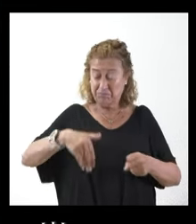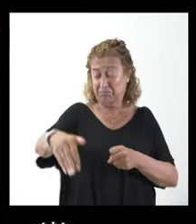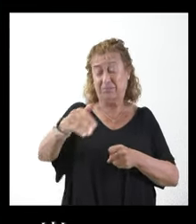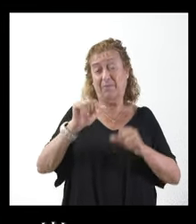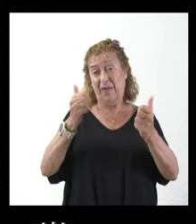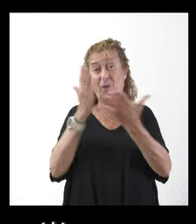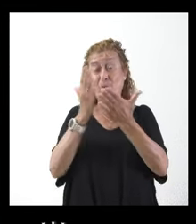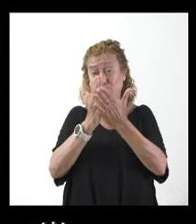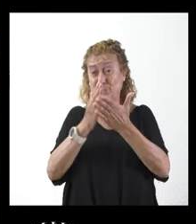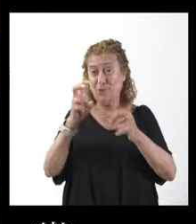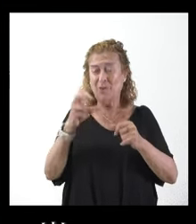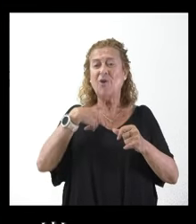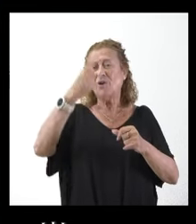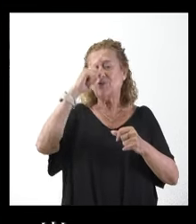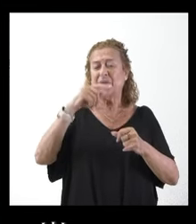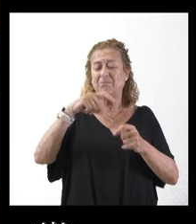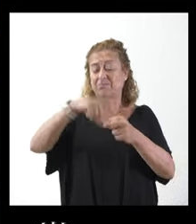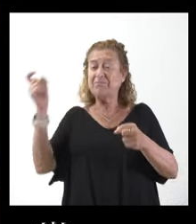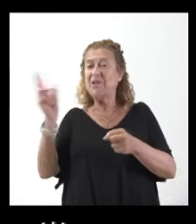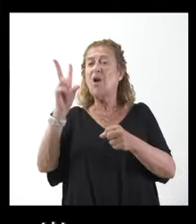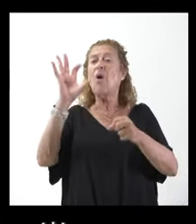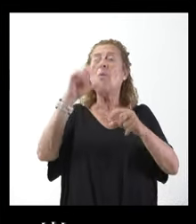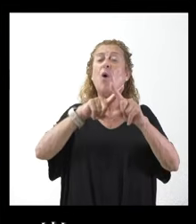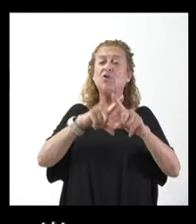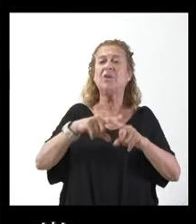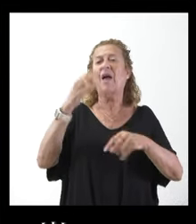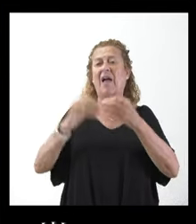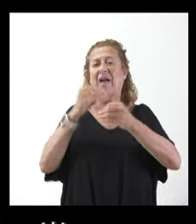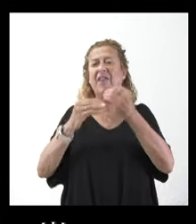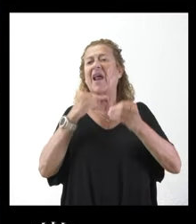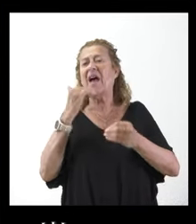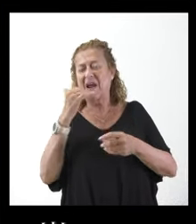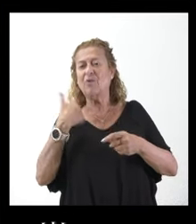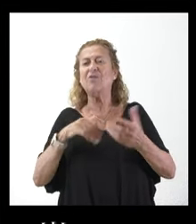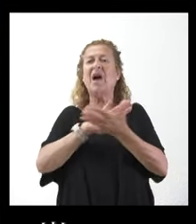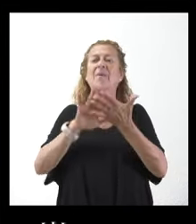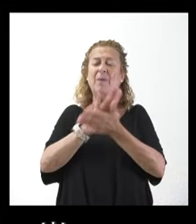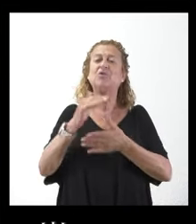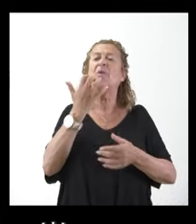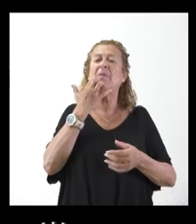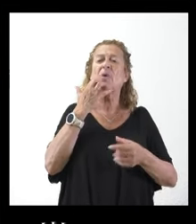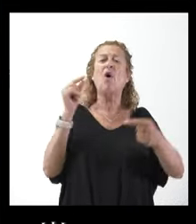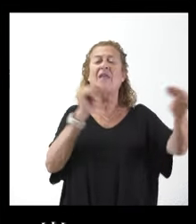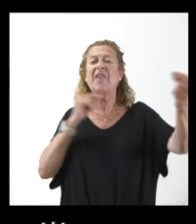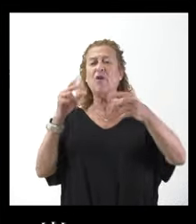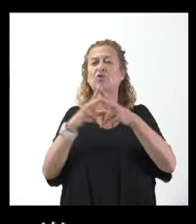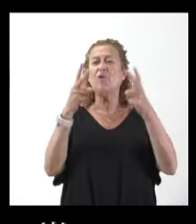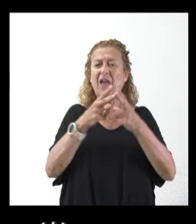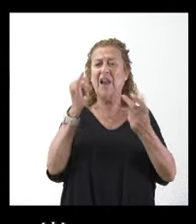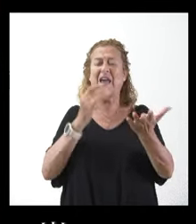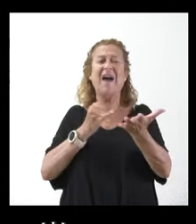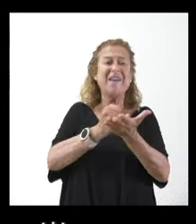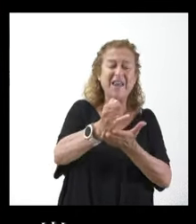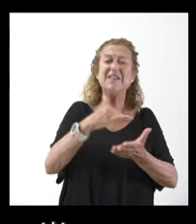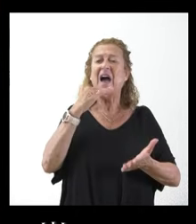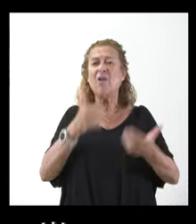No sé si la salida de Vox va a suponer algún ajuste. Ya estamos viendo, por ejemplo, el diálogo social, las organizaciones agrarias. ¿Va a haber algún ajuste